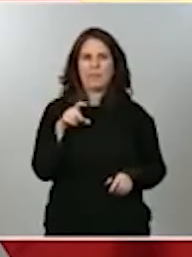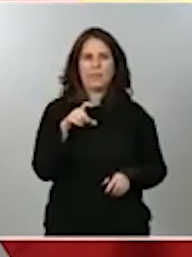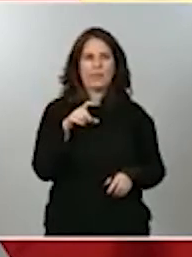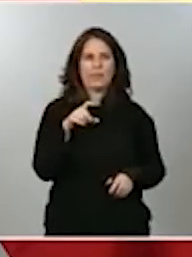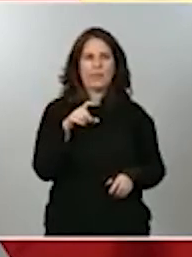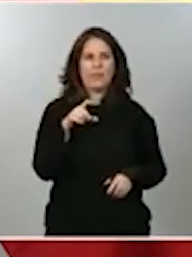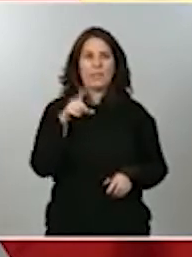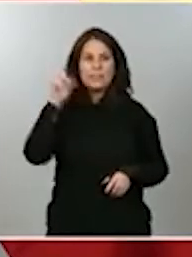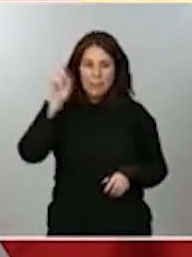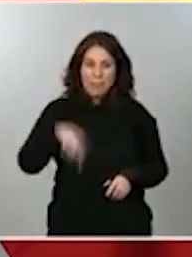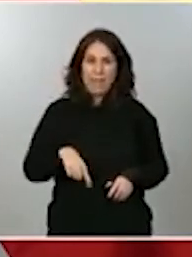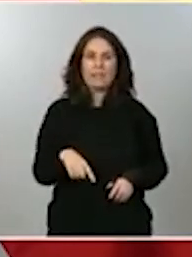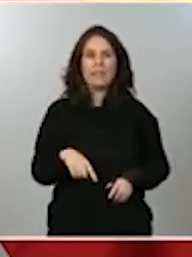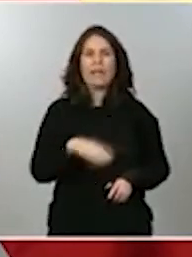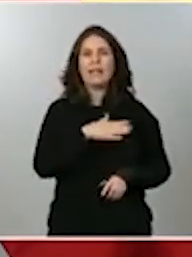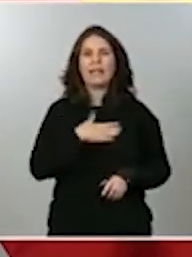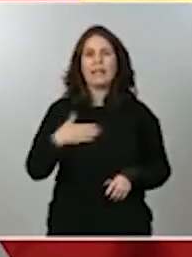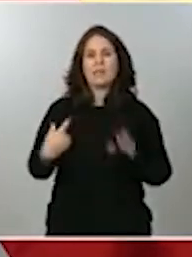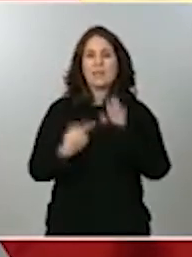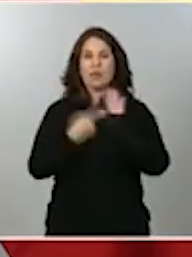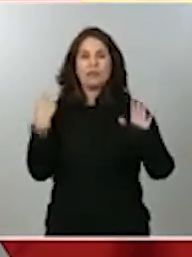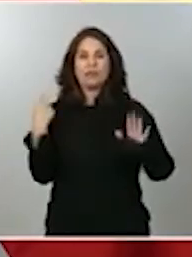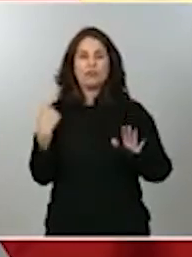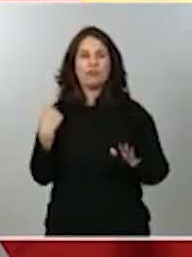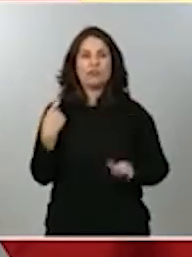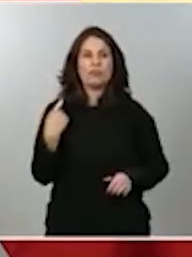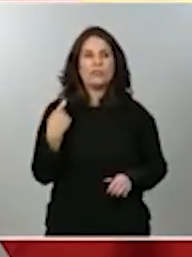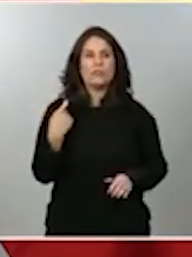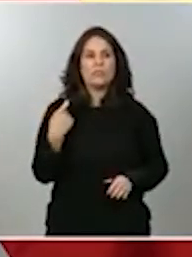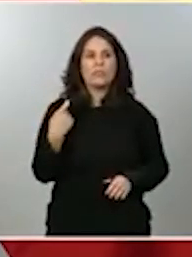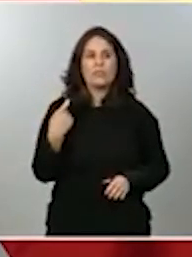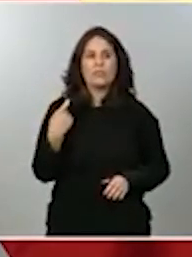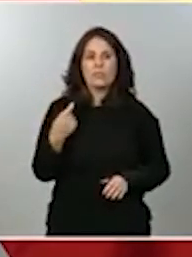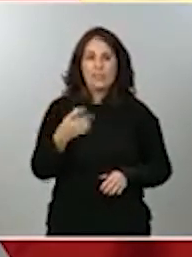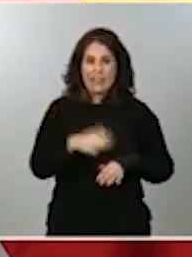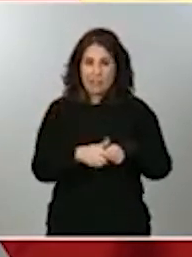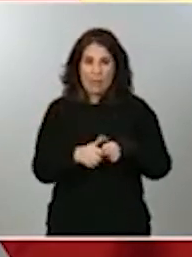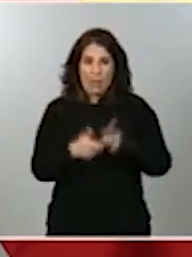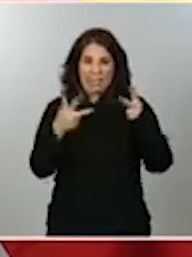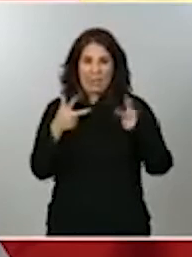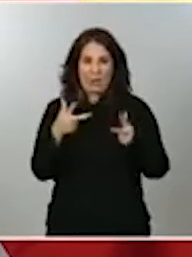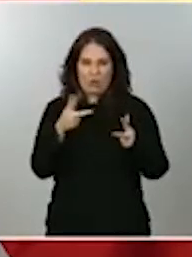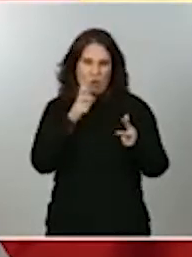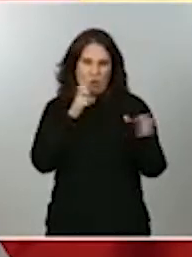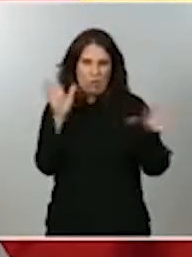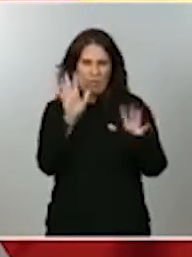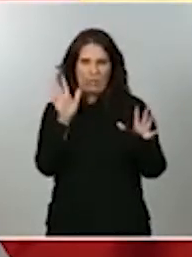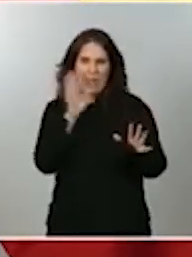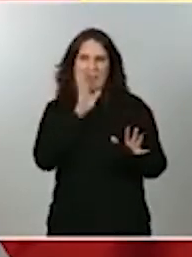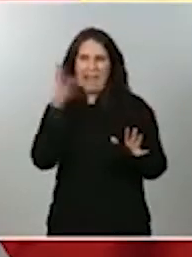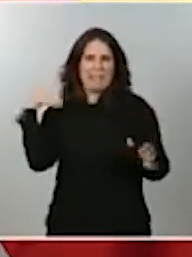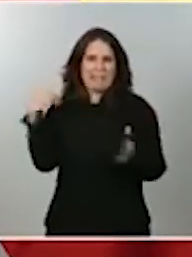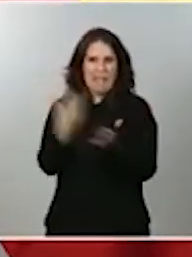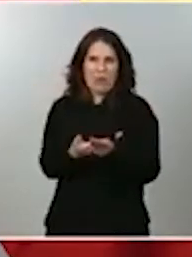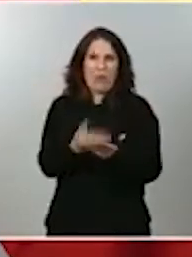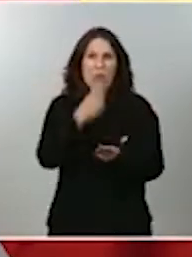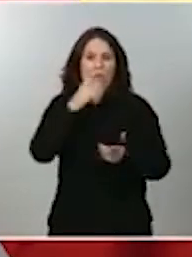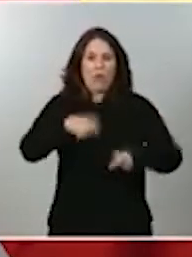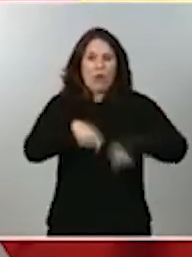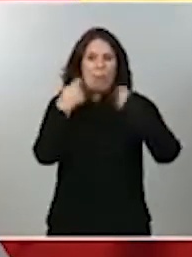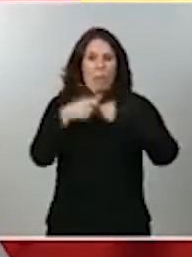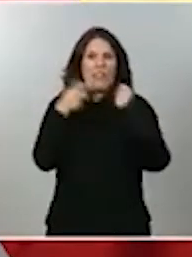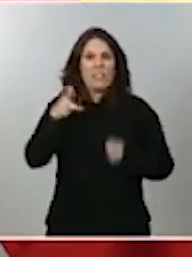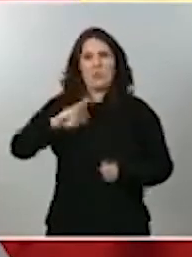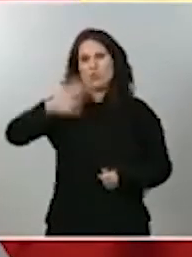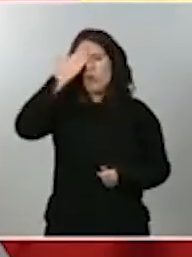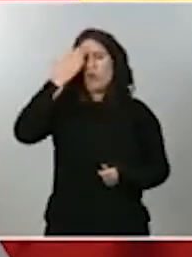erradicar una aberración que es democrática, excluye y diferencia y vulnera derechos fundamentales en la mitad de la